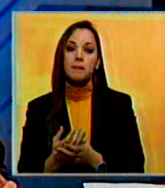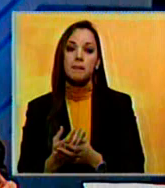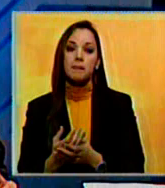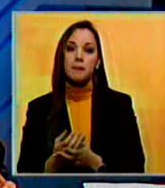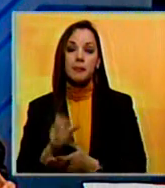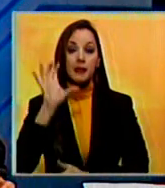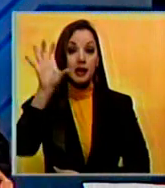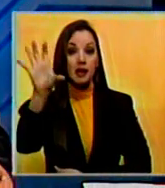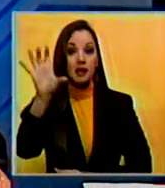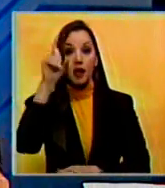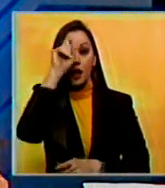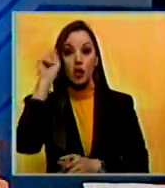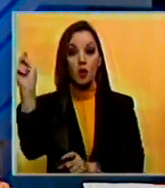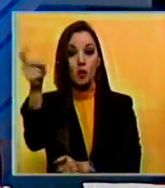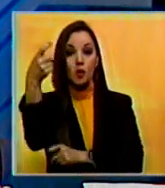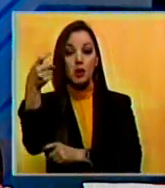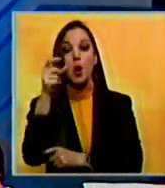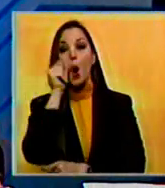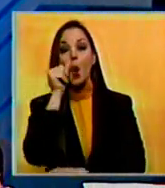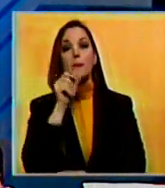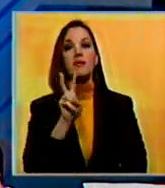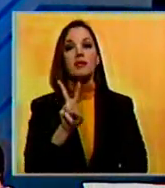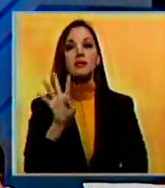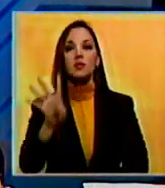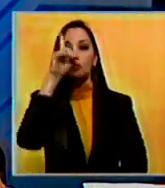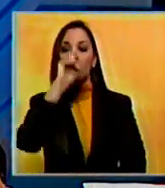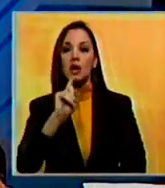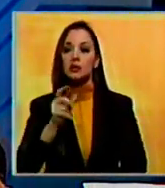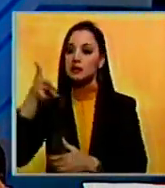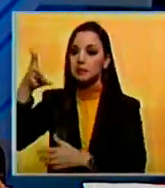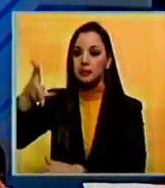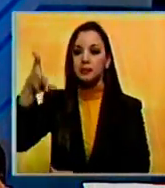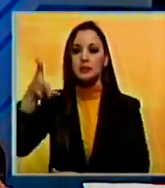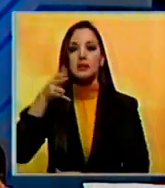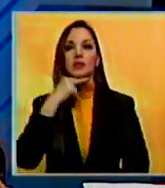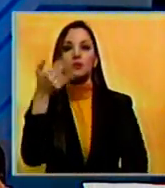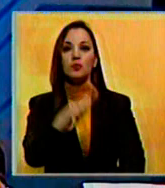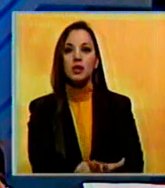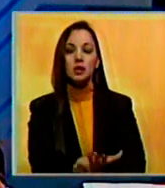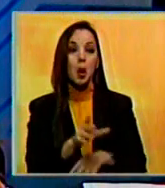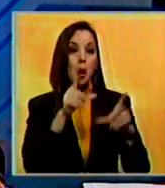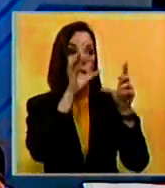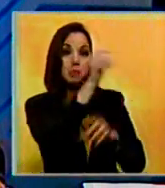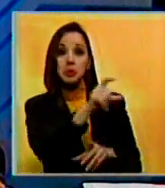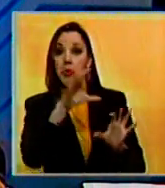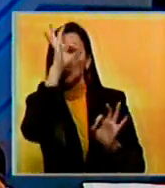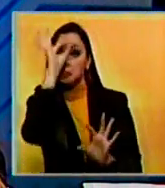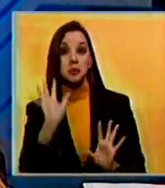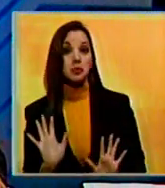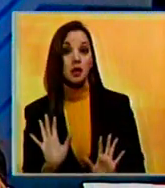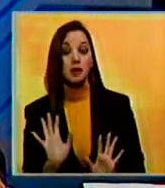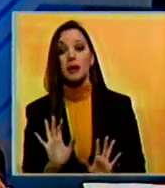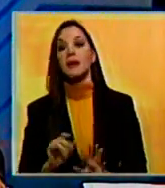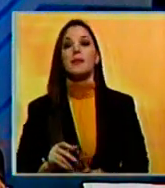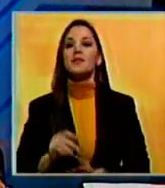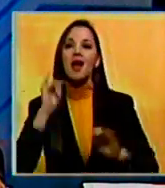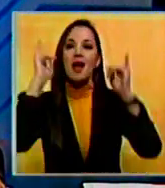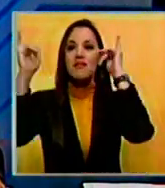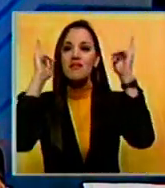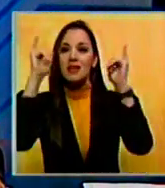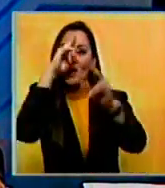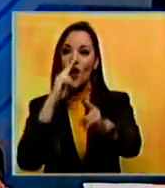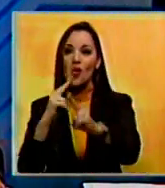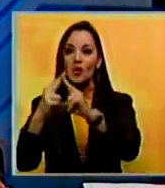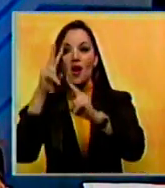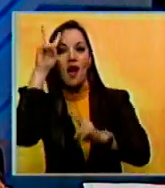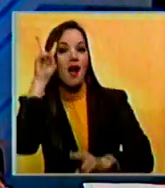En el estado Huarico, un hombre de 24 años fue asesinado de varios impactos de bala por sujetos desconocidos. El crimen ocurrió durante las fiestas en honor a